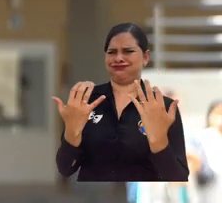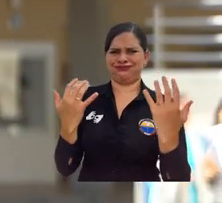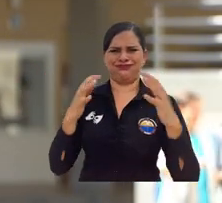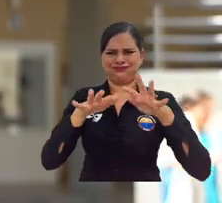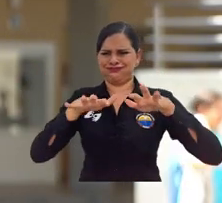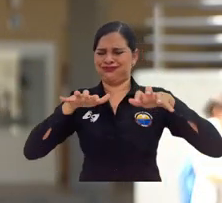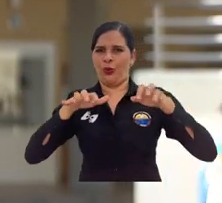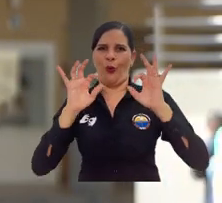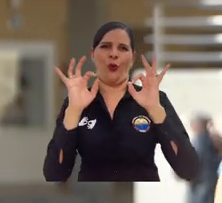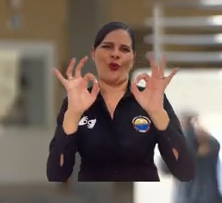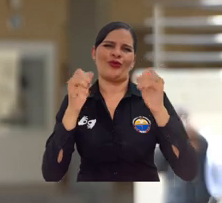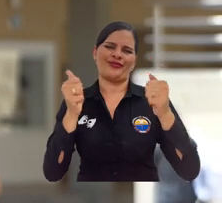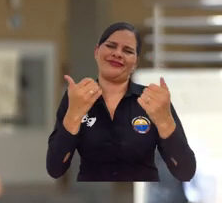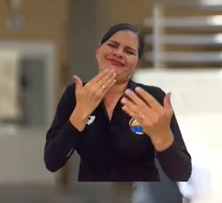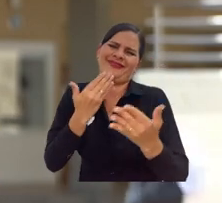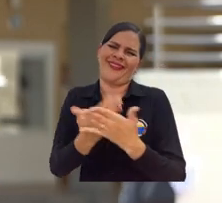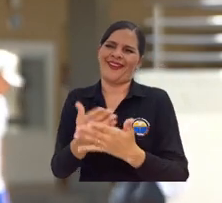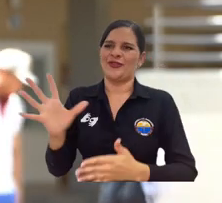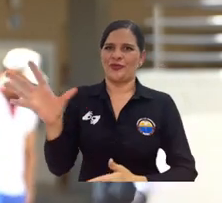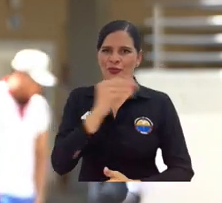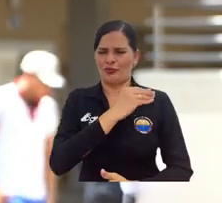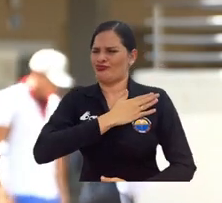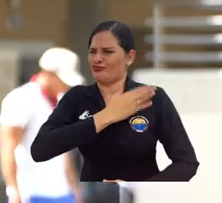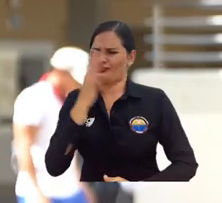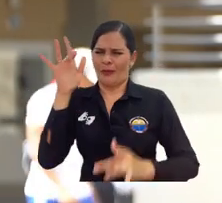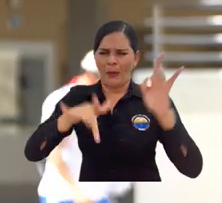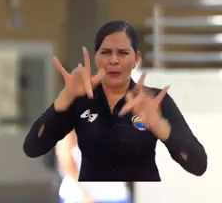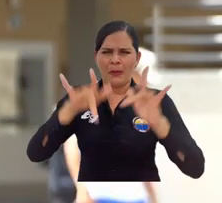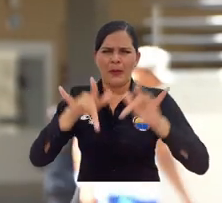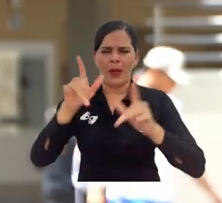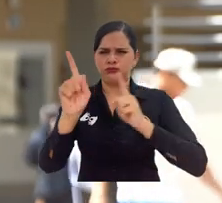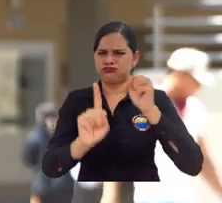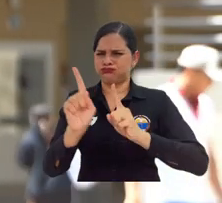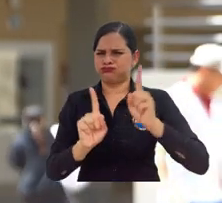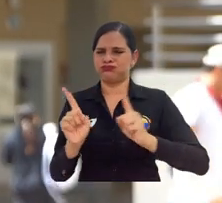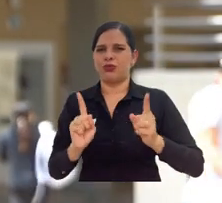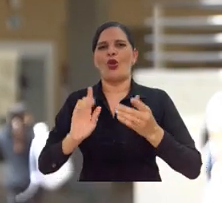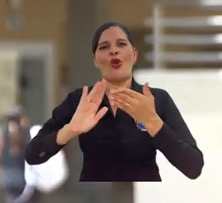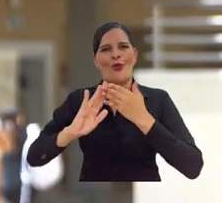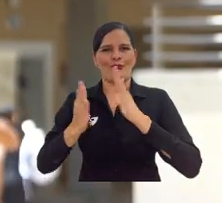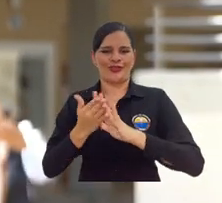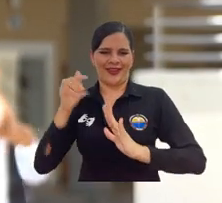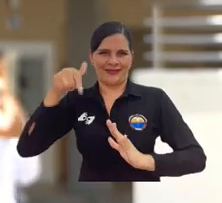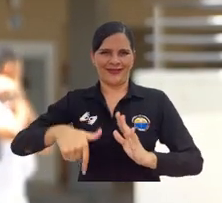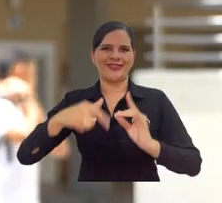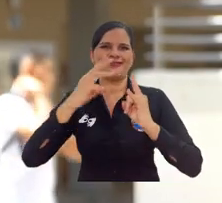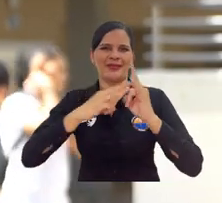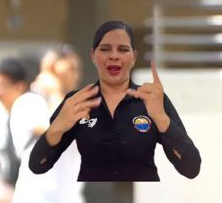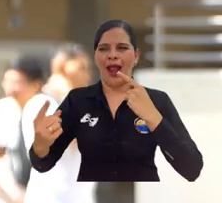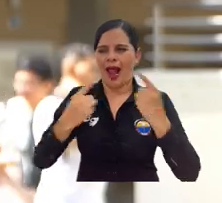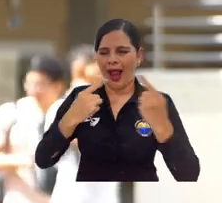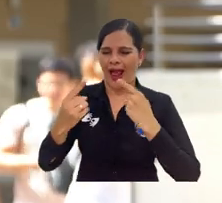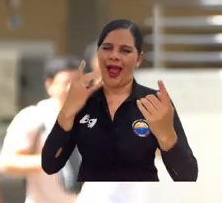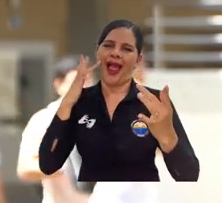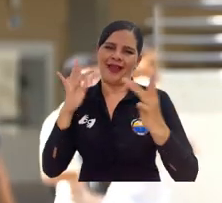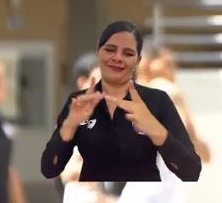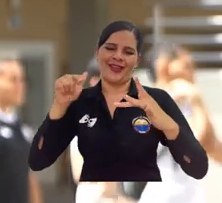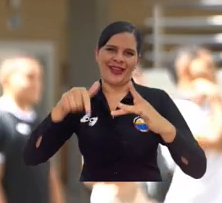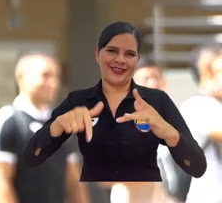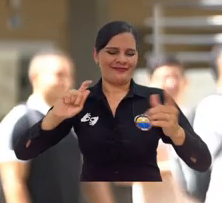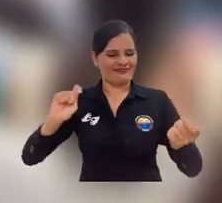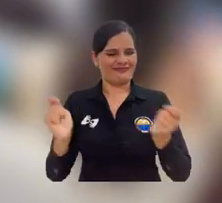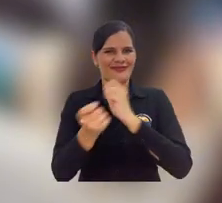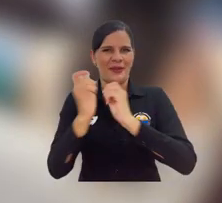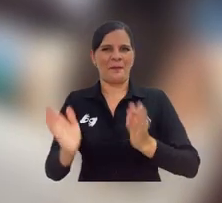Quiero felicitar a todos los estudiantes, a los funcionarios que aceptaron este llamado para que como comunidad universitaria podamos tratar los temas que son